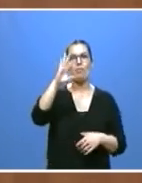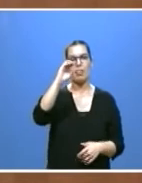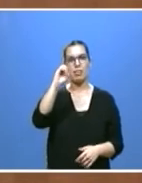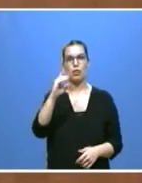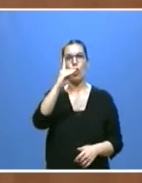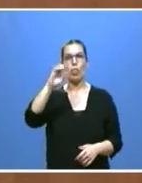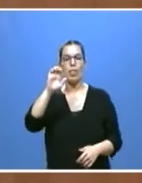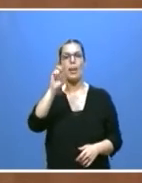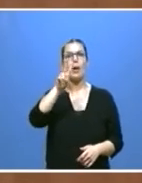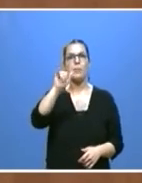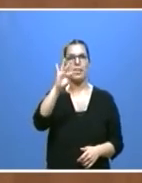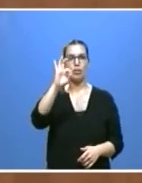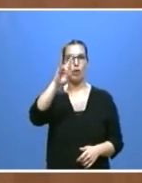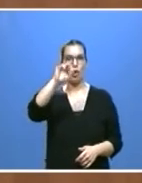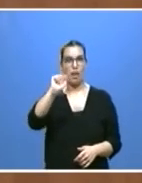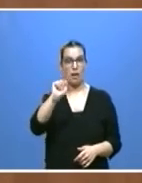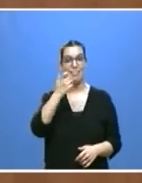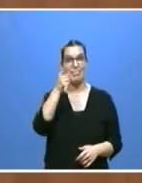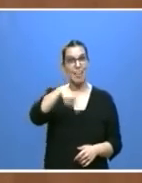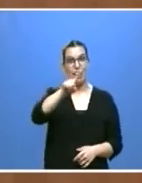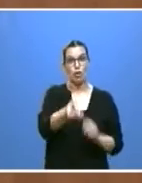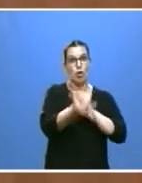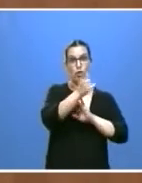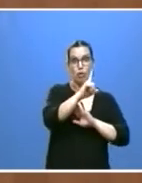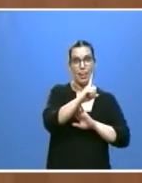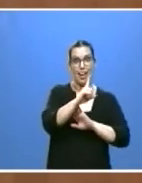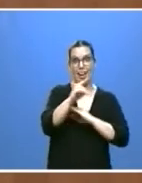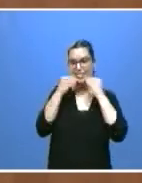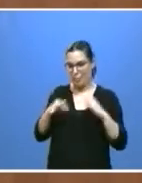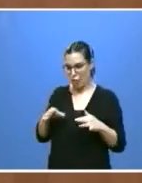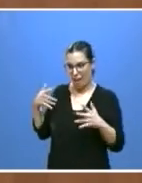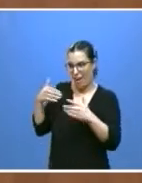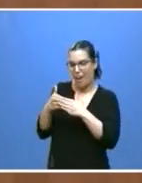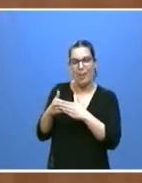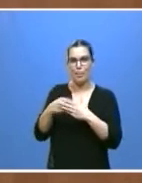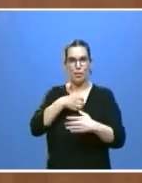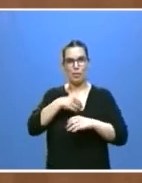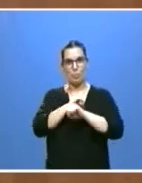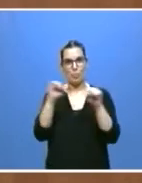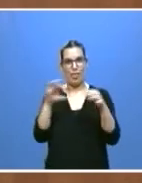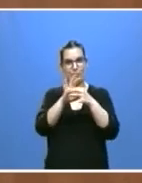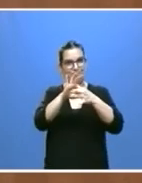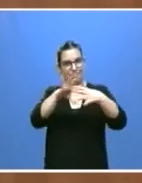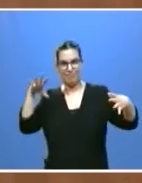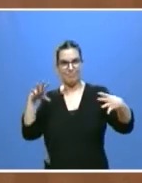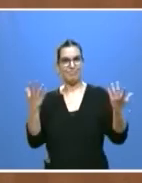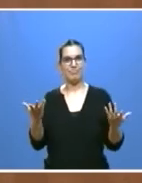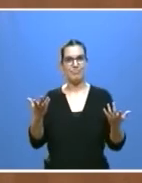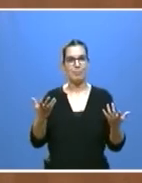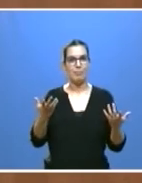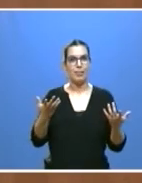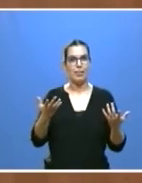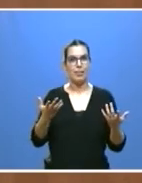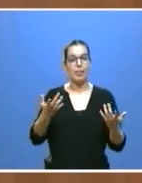lo que hoy somos. Por ello pedimos al Gobierno de España una actuación más enérgica. Castilla y León siempre